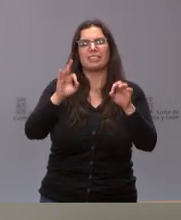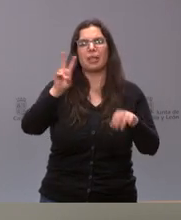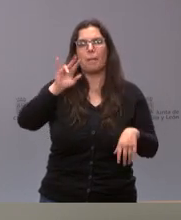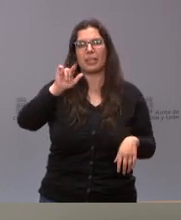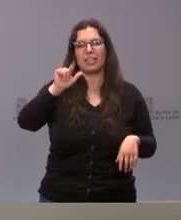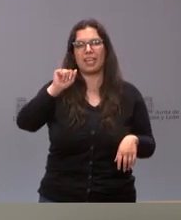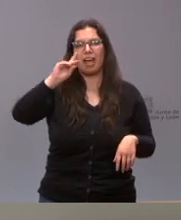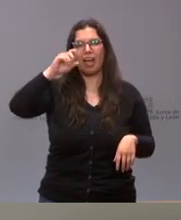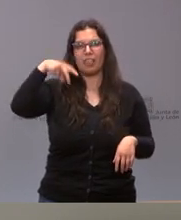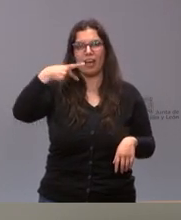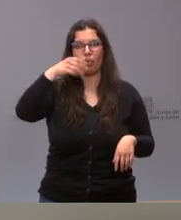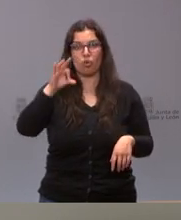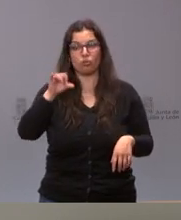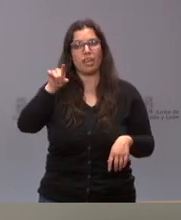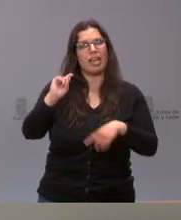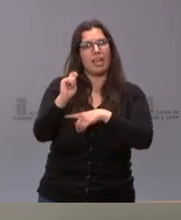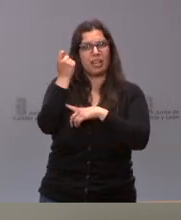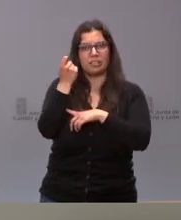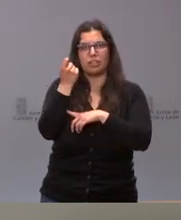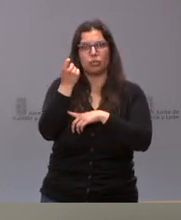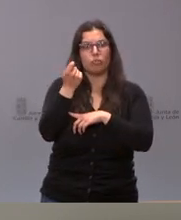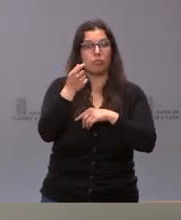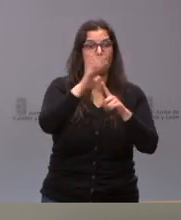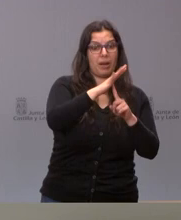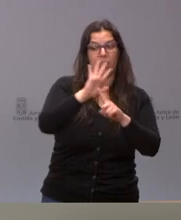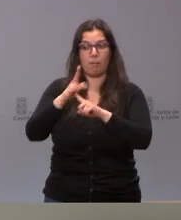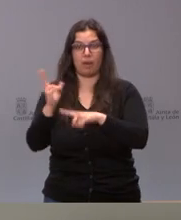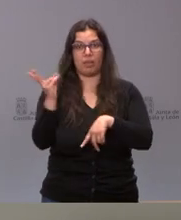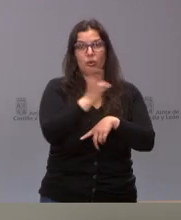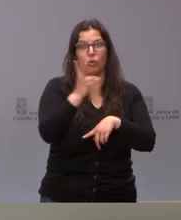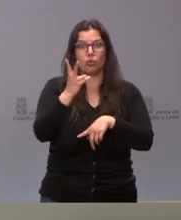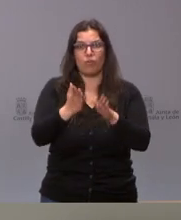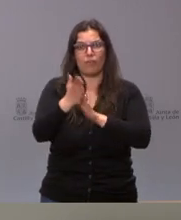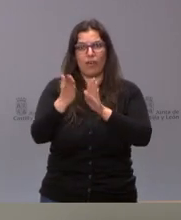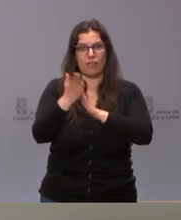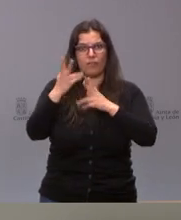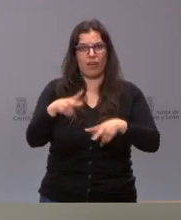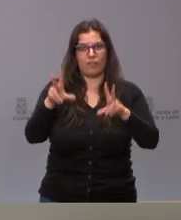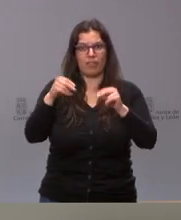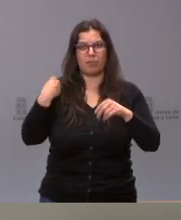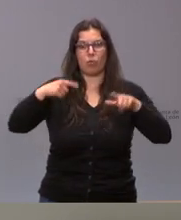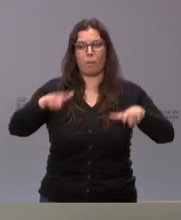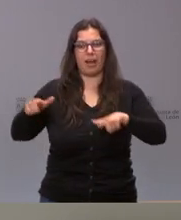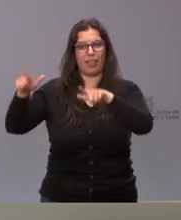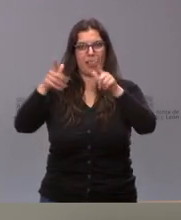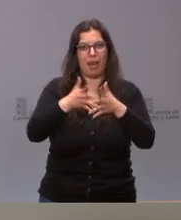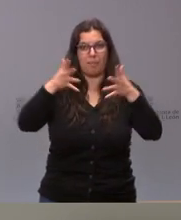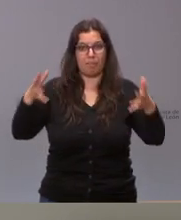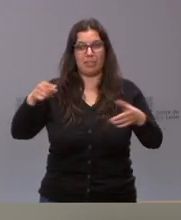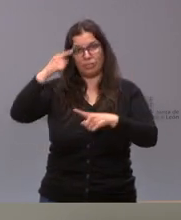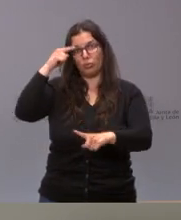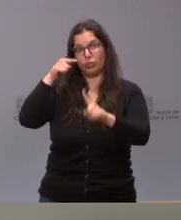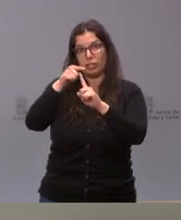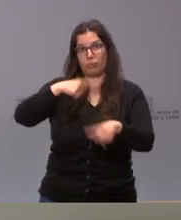éxito que tanto uno como otro estén ya en fase de determinación de las parcelas existentes porque ese es el objetivo que